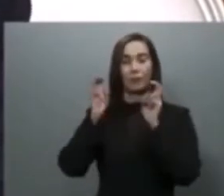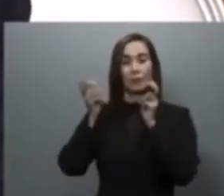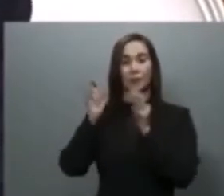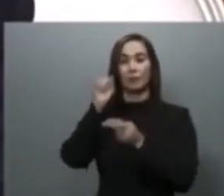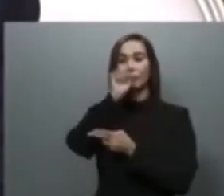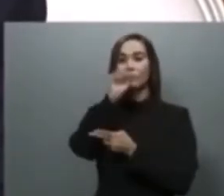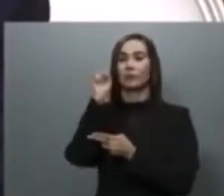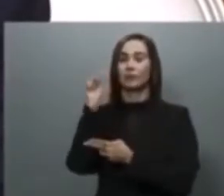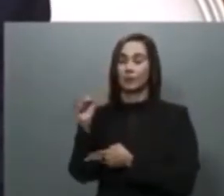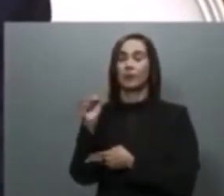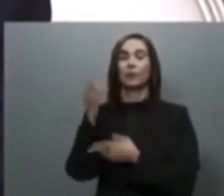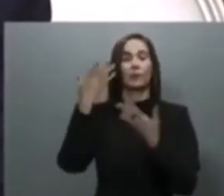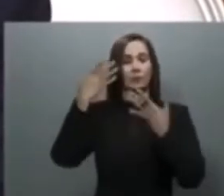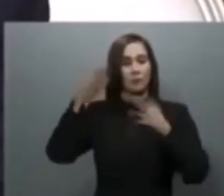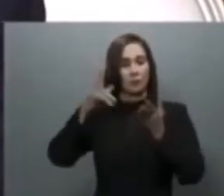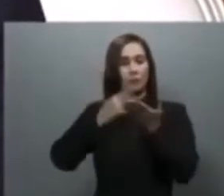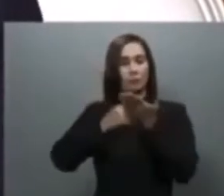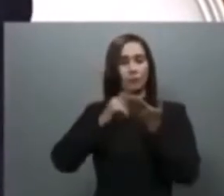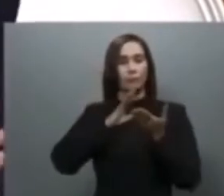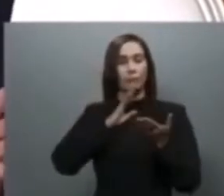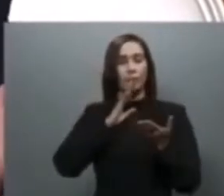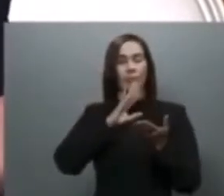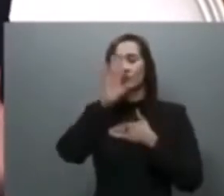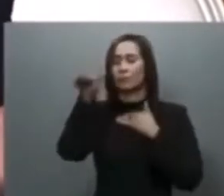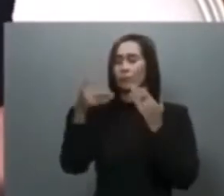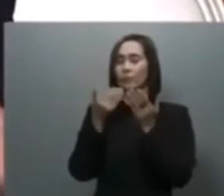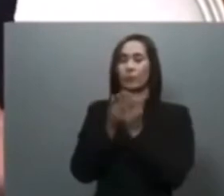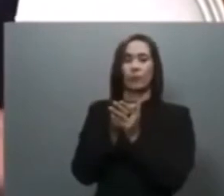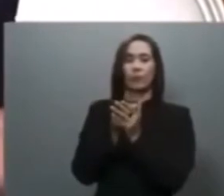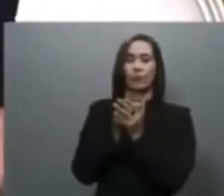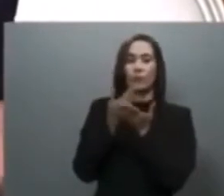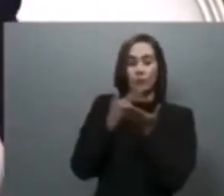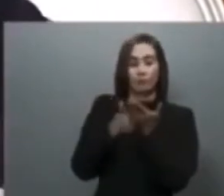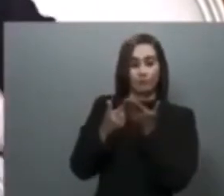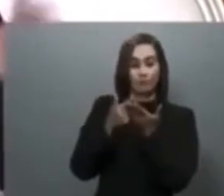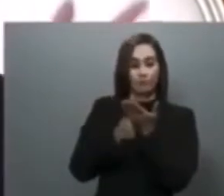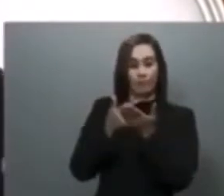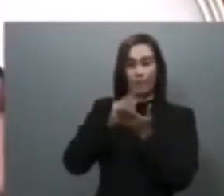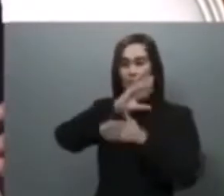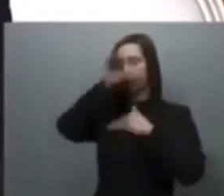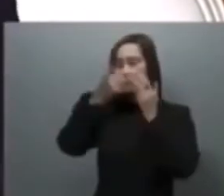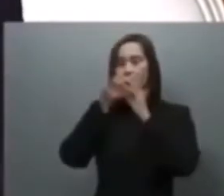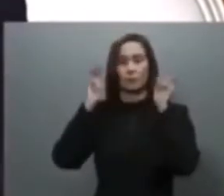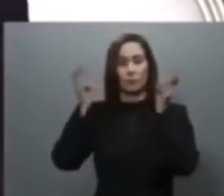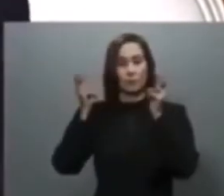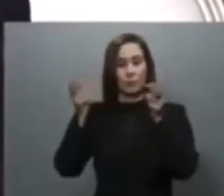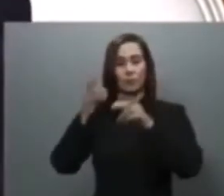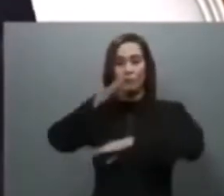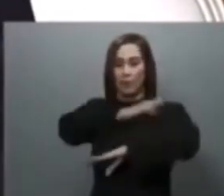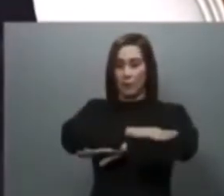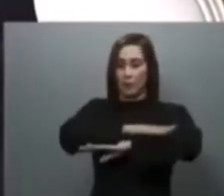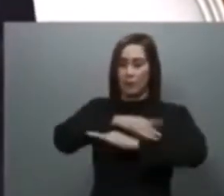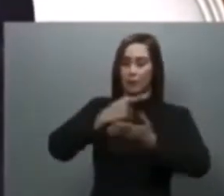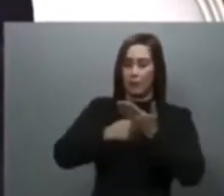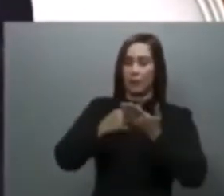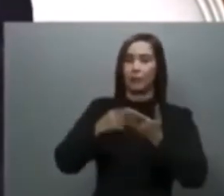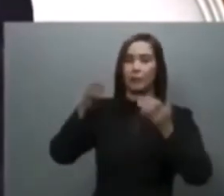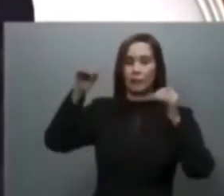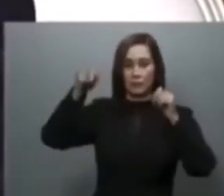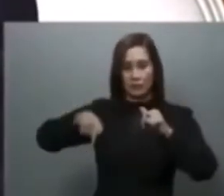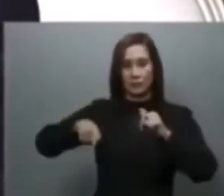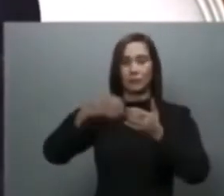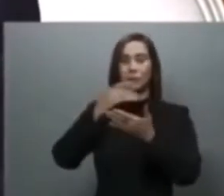social que ya nosotros hablamos. Todo se va a tratar en este... todos los temas se van a tratar y tienen que